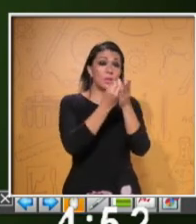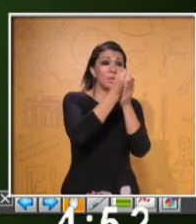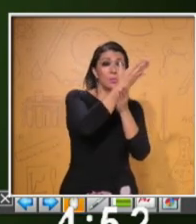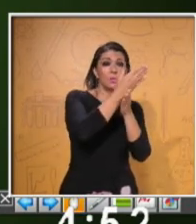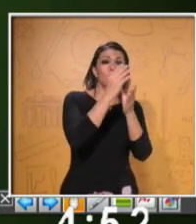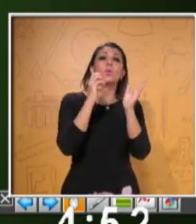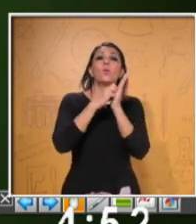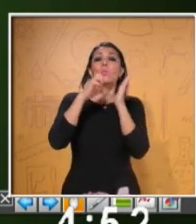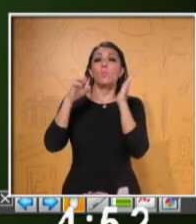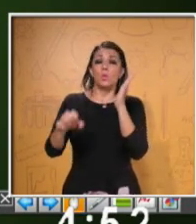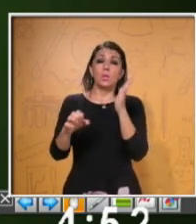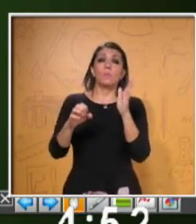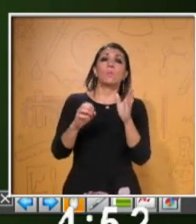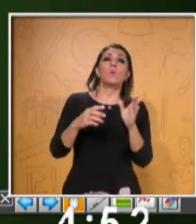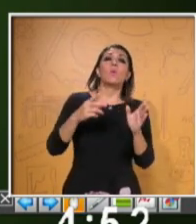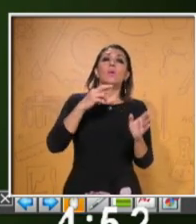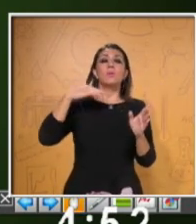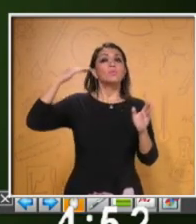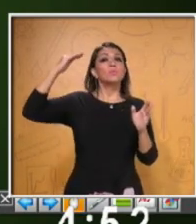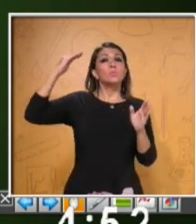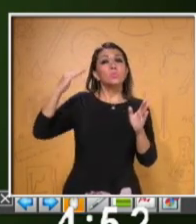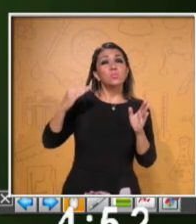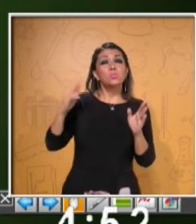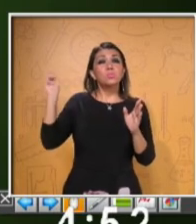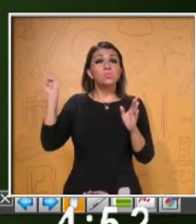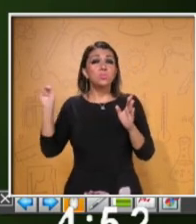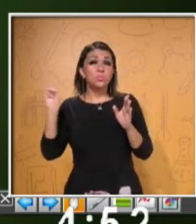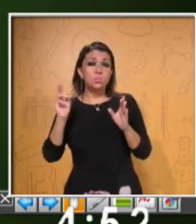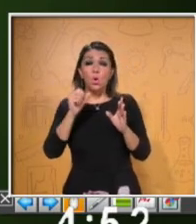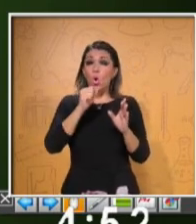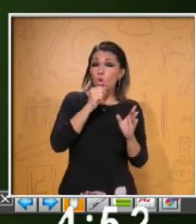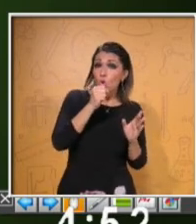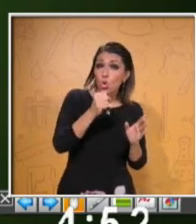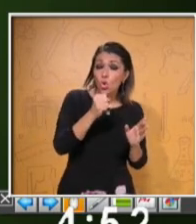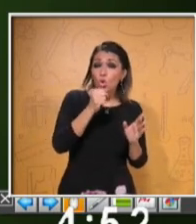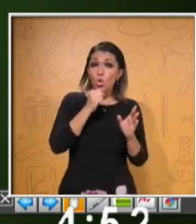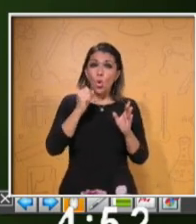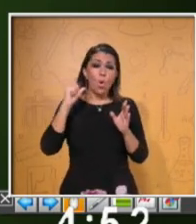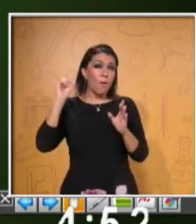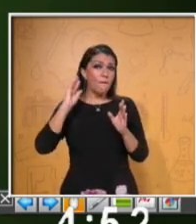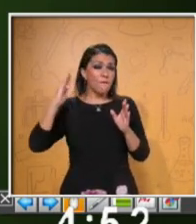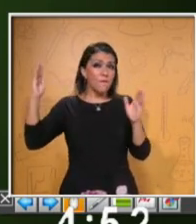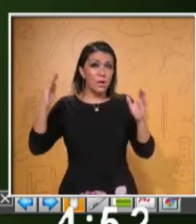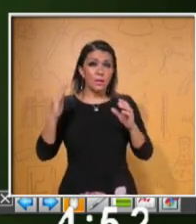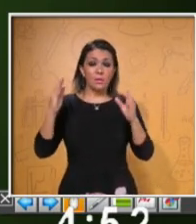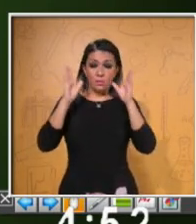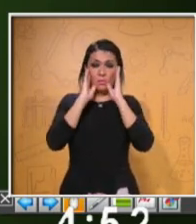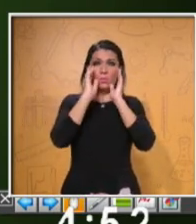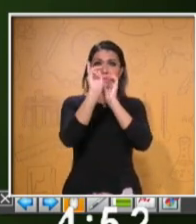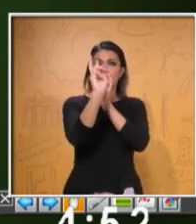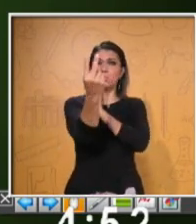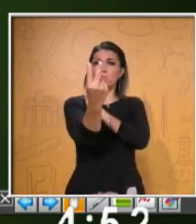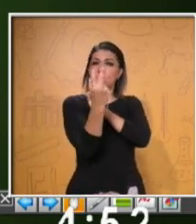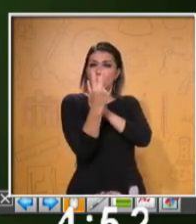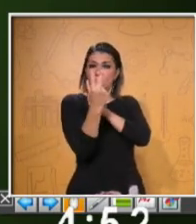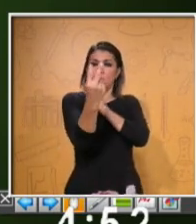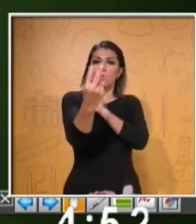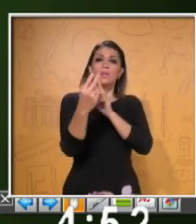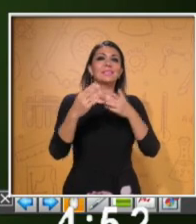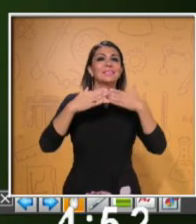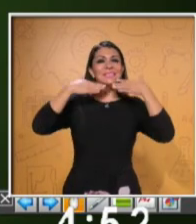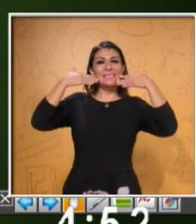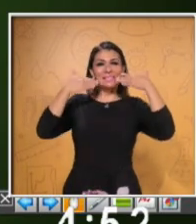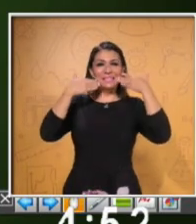volumen, el ritmo y el tono. Y el lenguaje corporal, recordar hacer contacto visual, sonreír a la